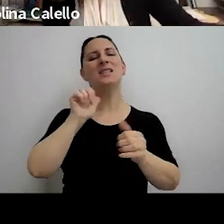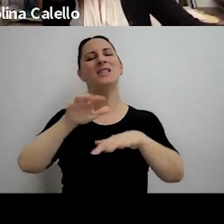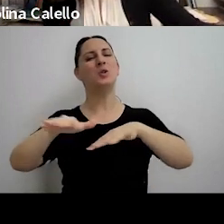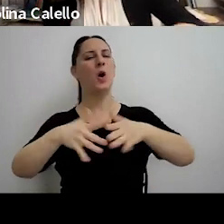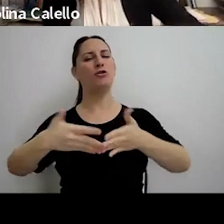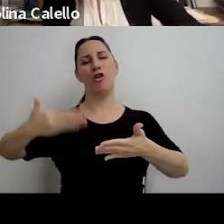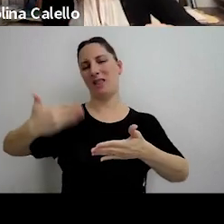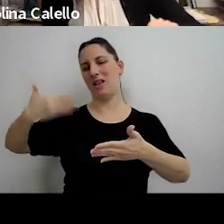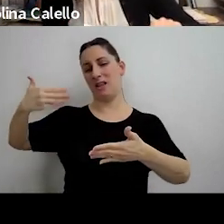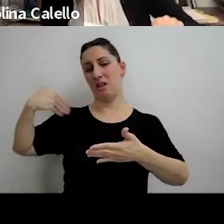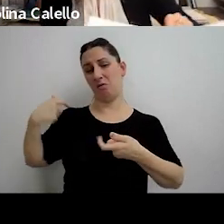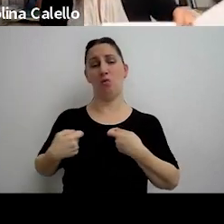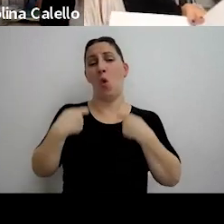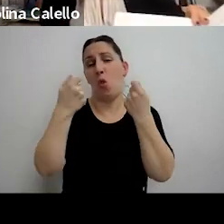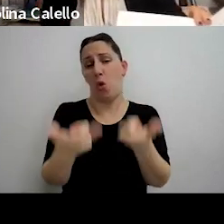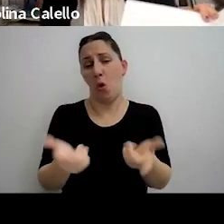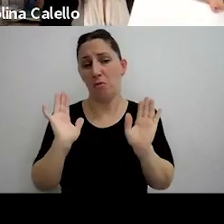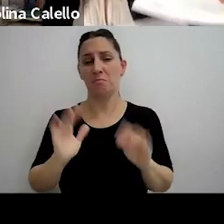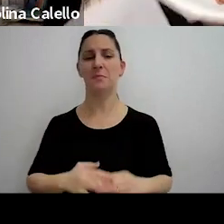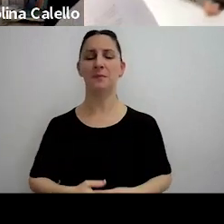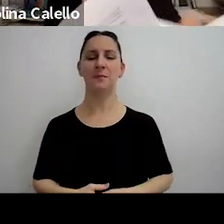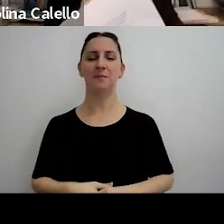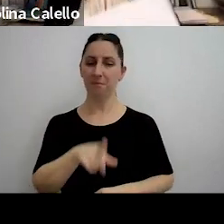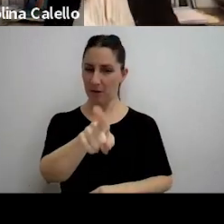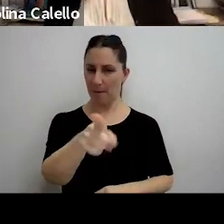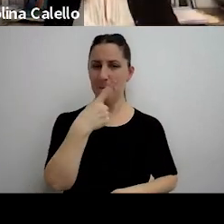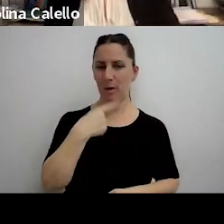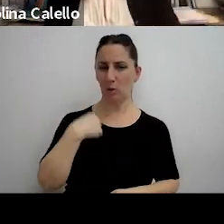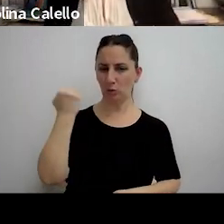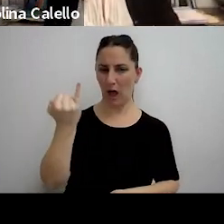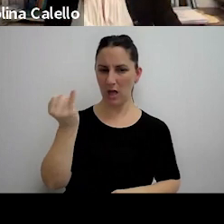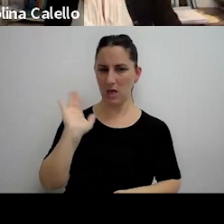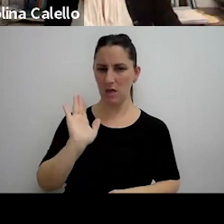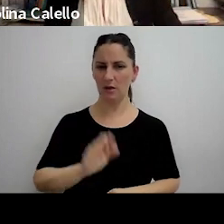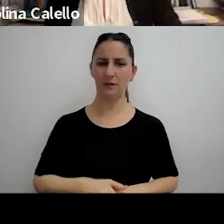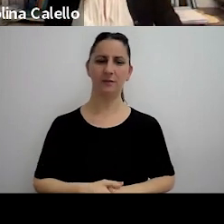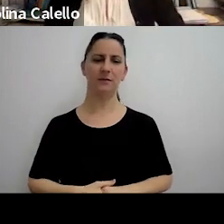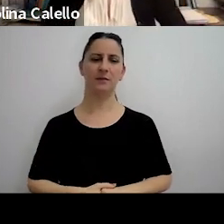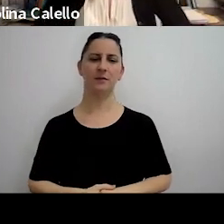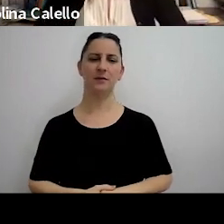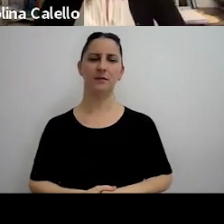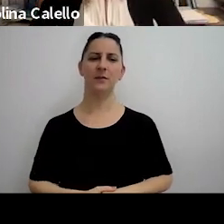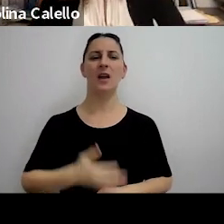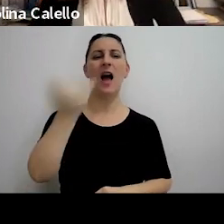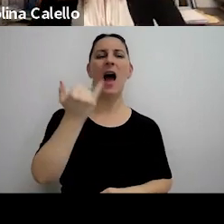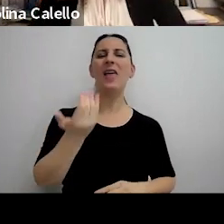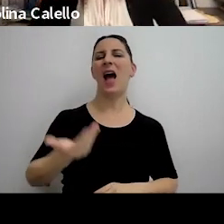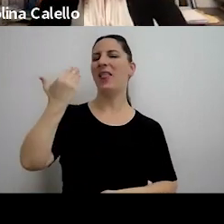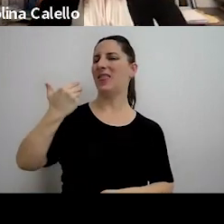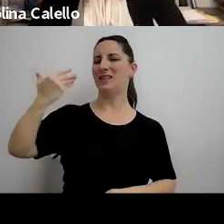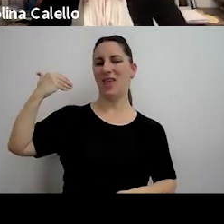que se los dejo ahí hay una pregunta ¿no? una serie de antecedentes